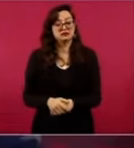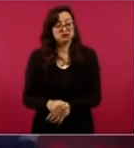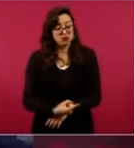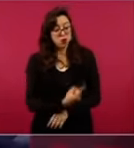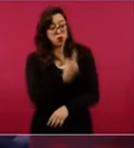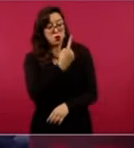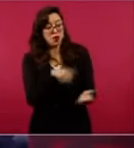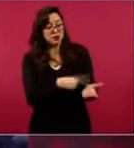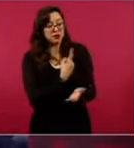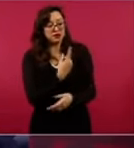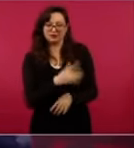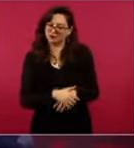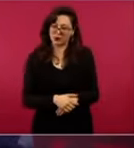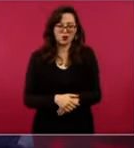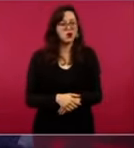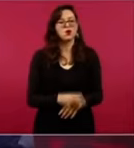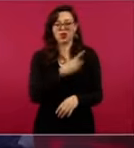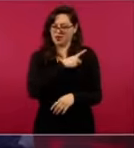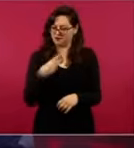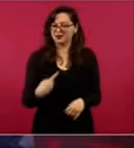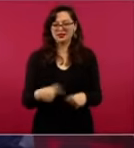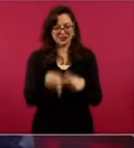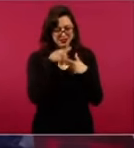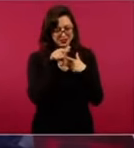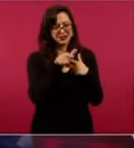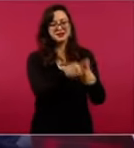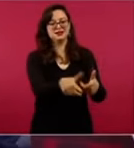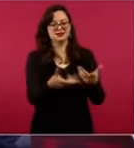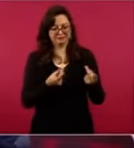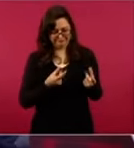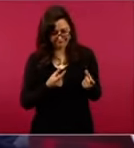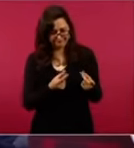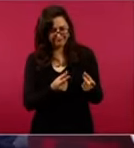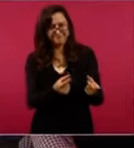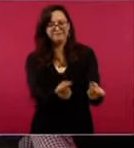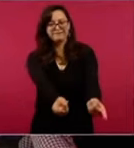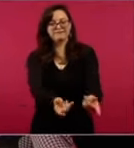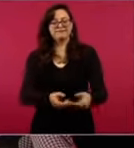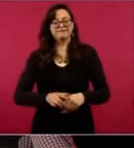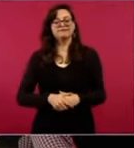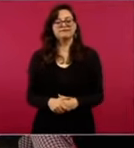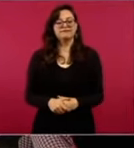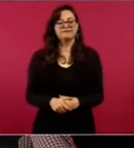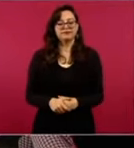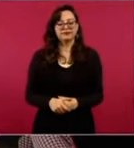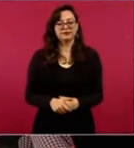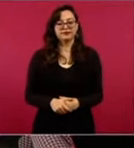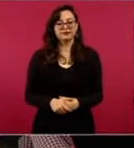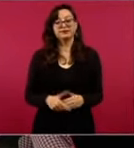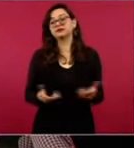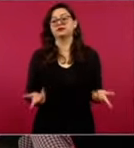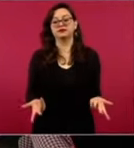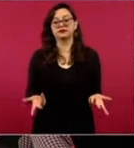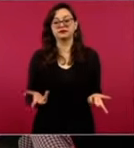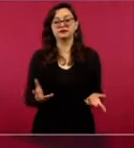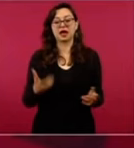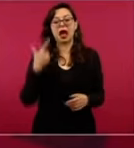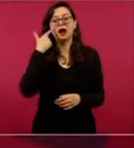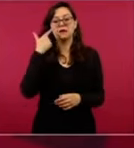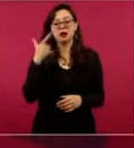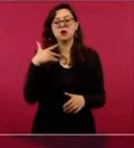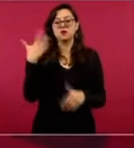observen lo que va a pasar el 18 de marzo.